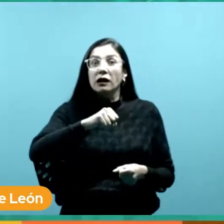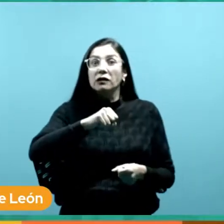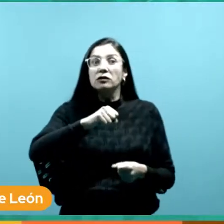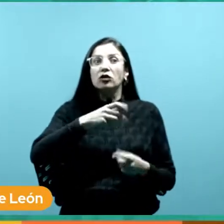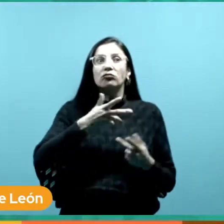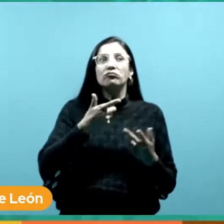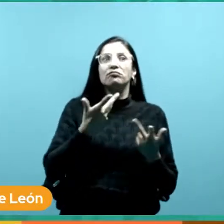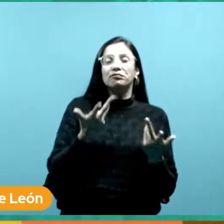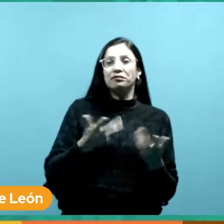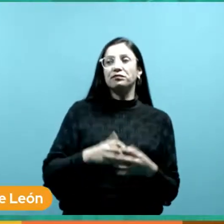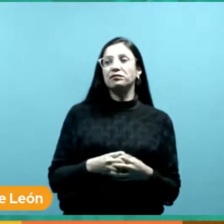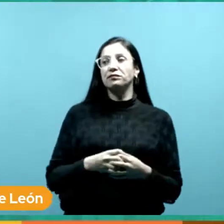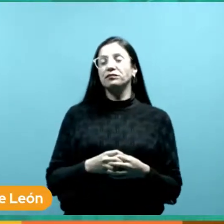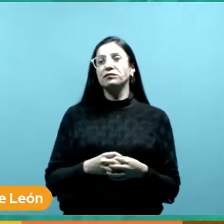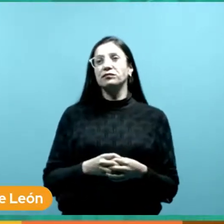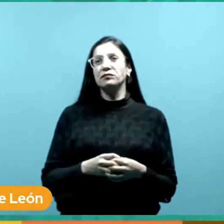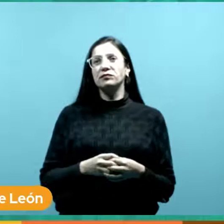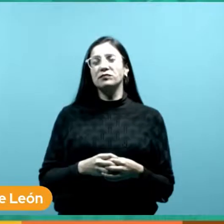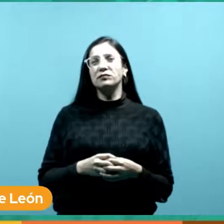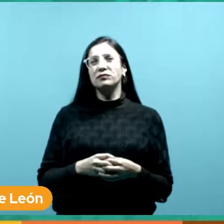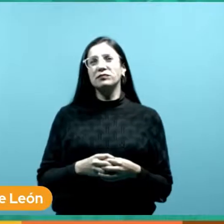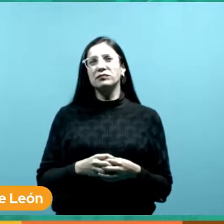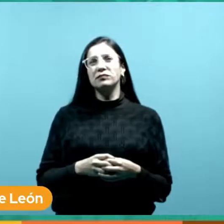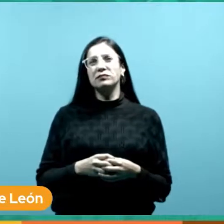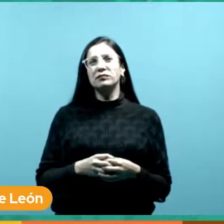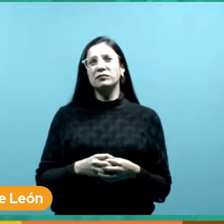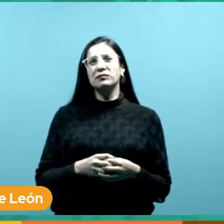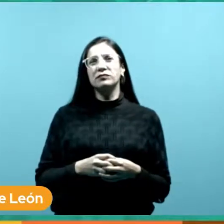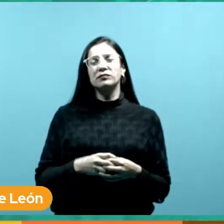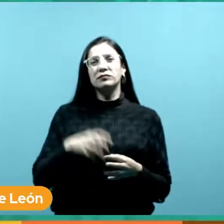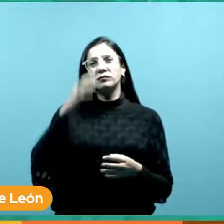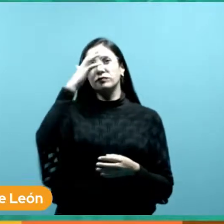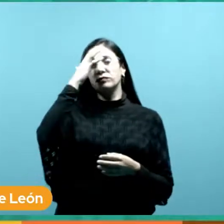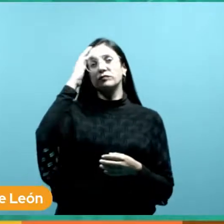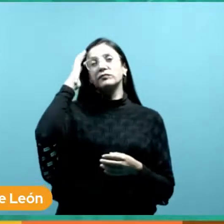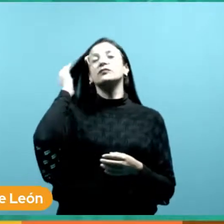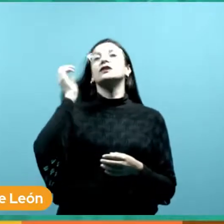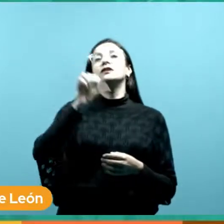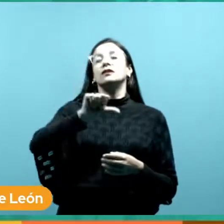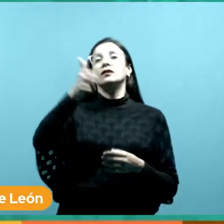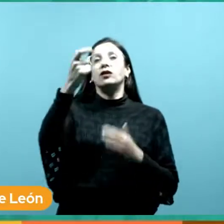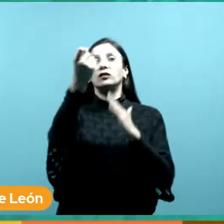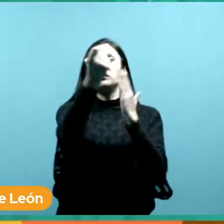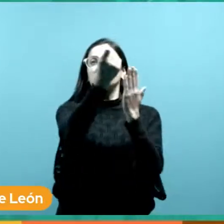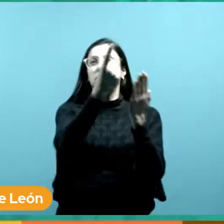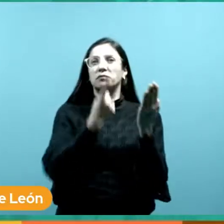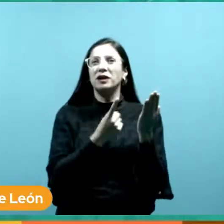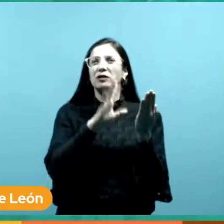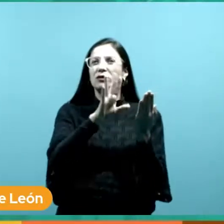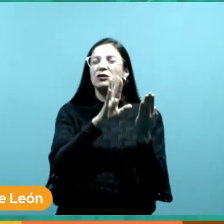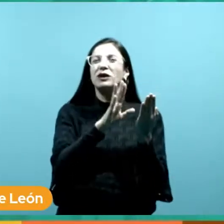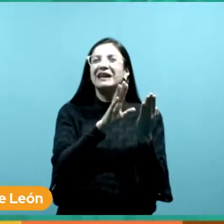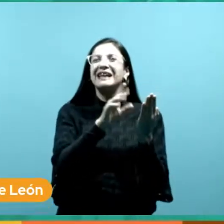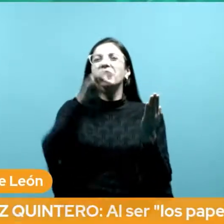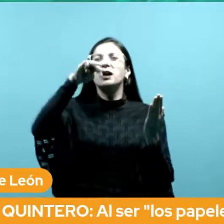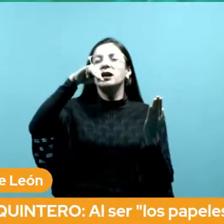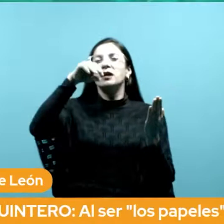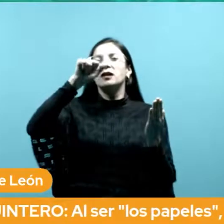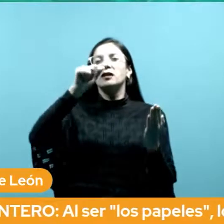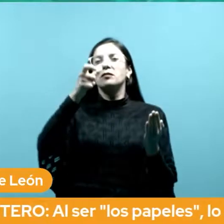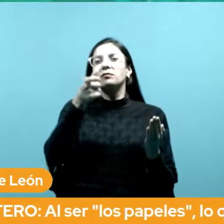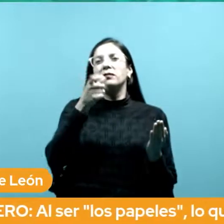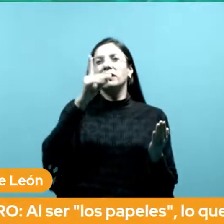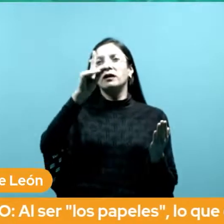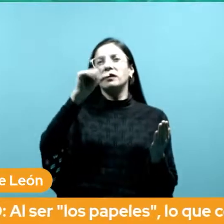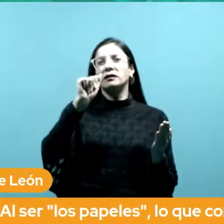bueno acá una pregunta también que va encaminada al tema de la reivindicación dice Magda Janet Martínez Quintero